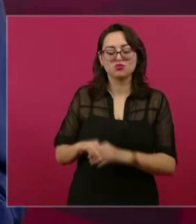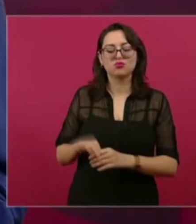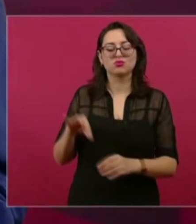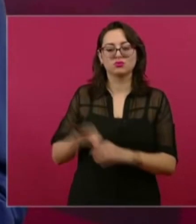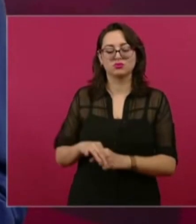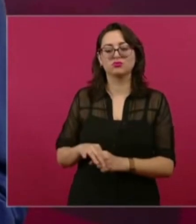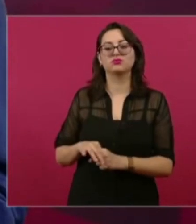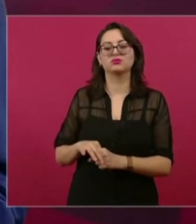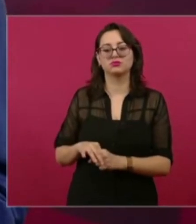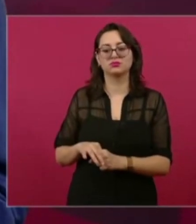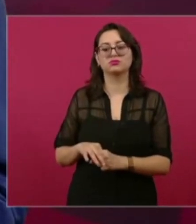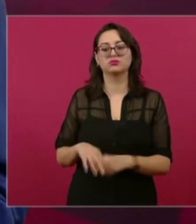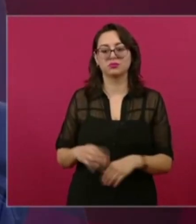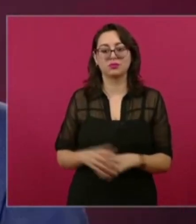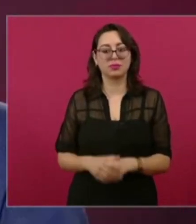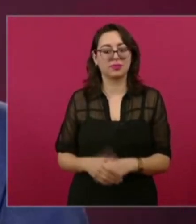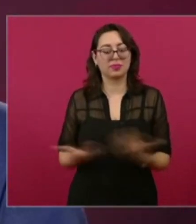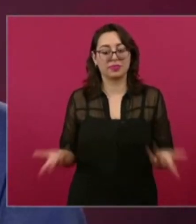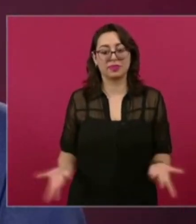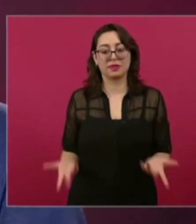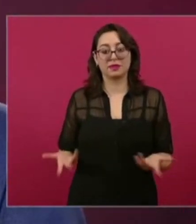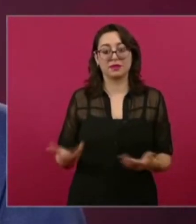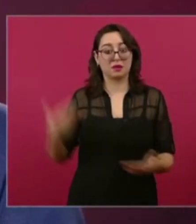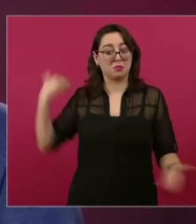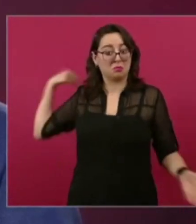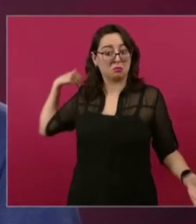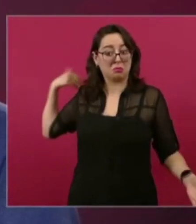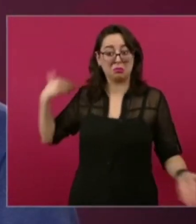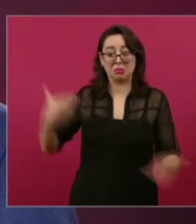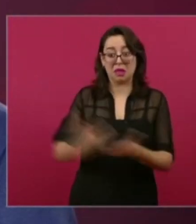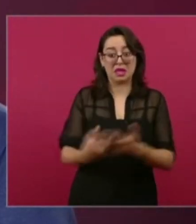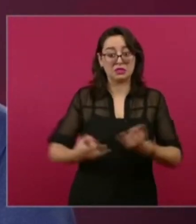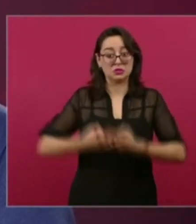Es la elección presidencial con más votos en la historia.